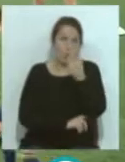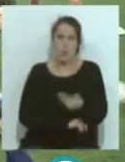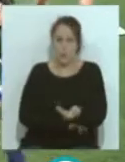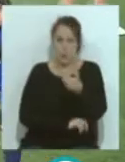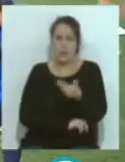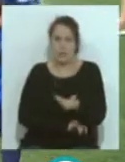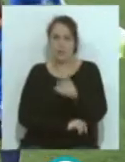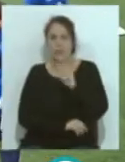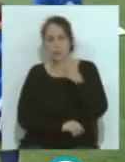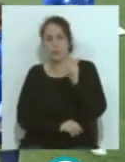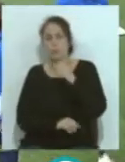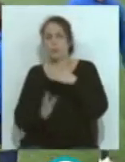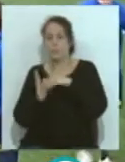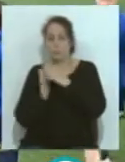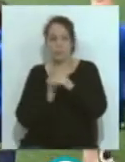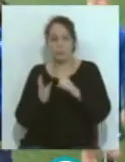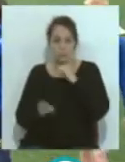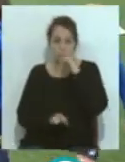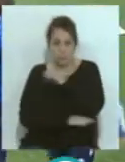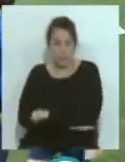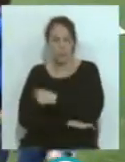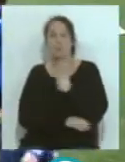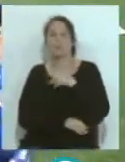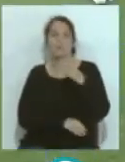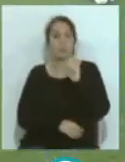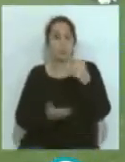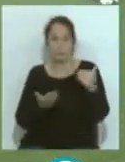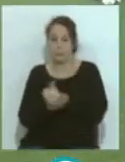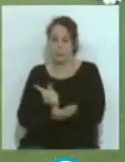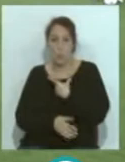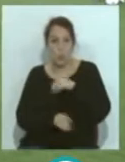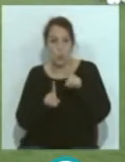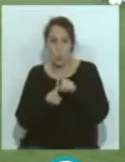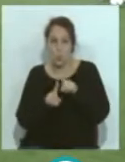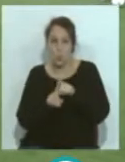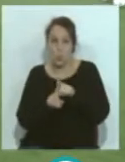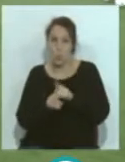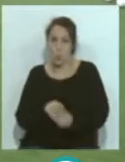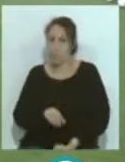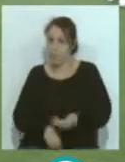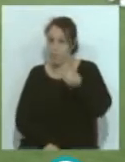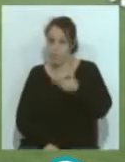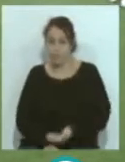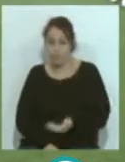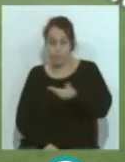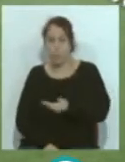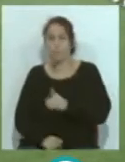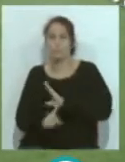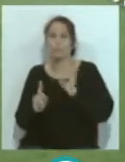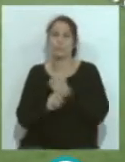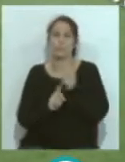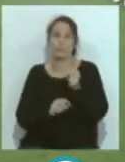importante, tres puntos ante el Valencia, tres puntos que son de oro, son auténticamente una mina de oro, conseguir ese